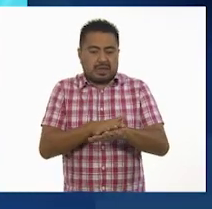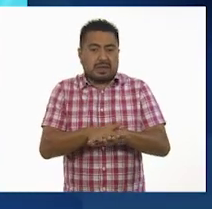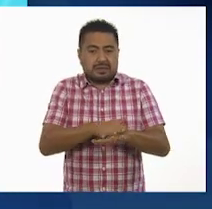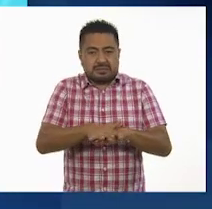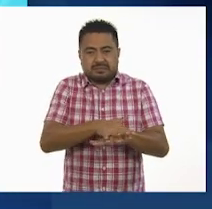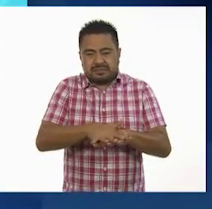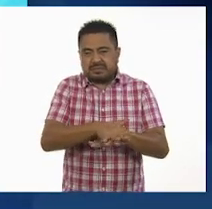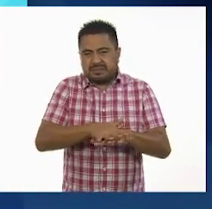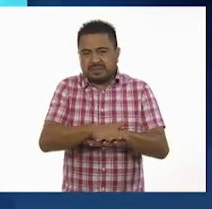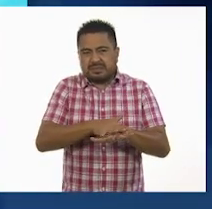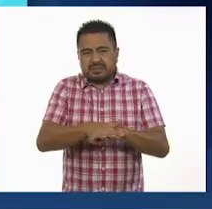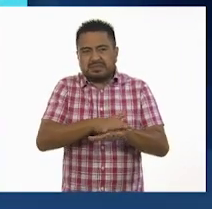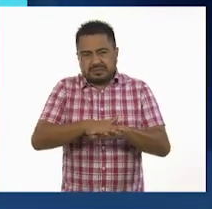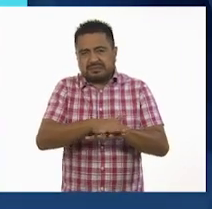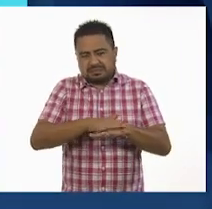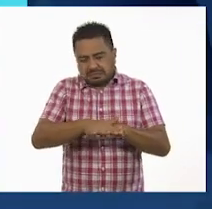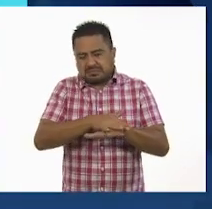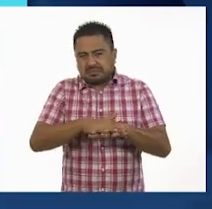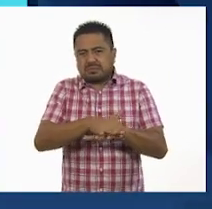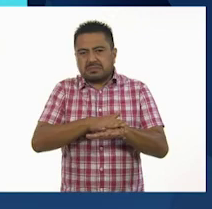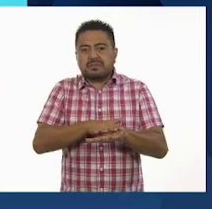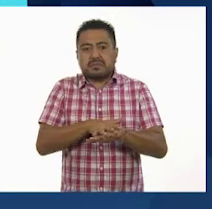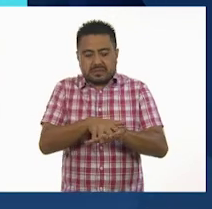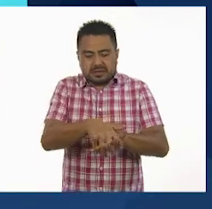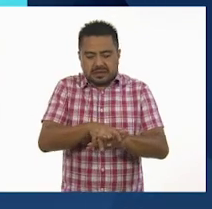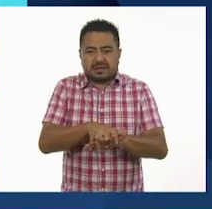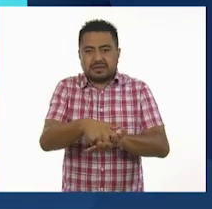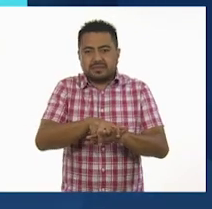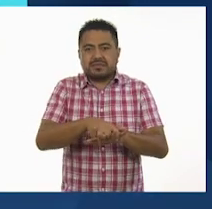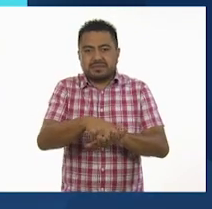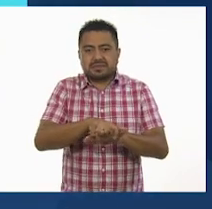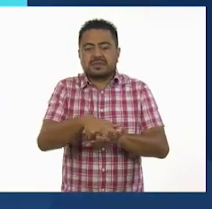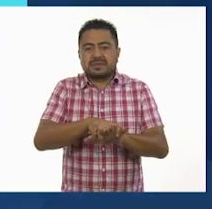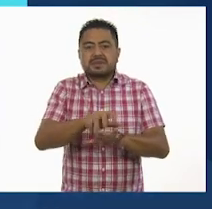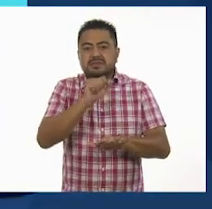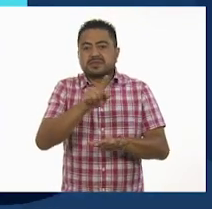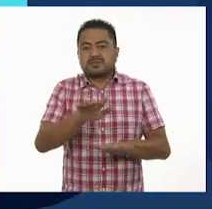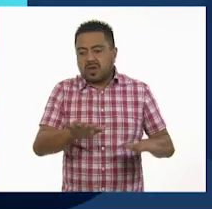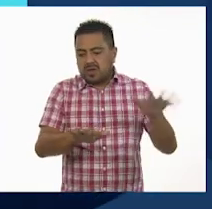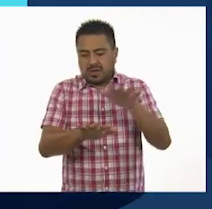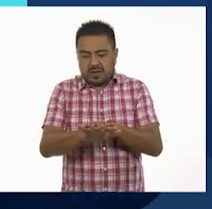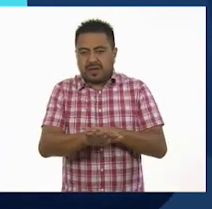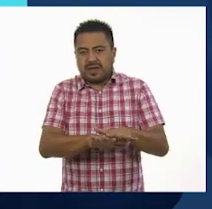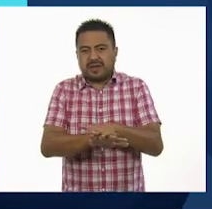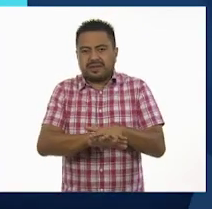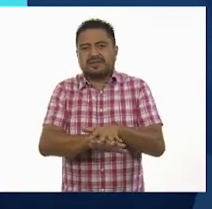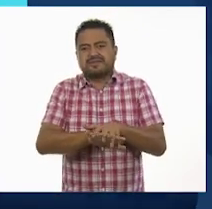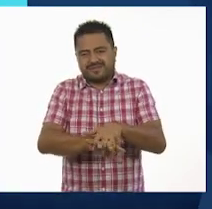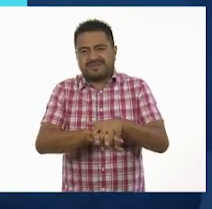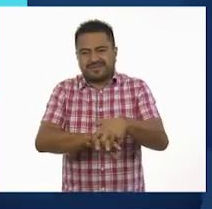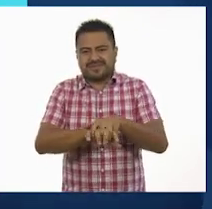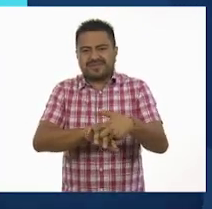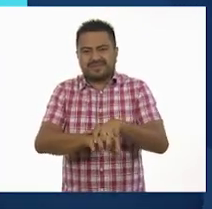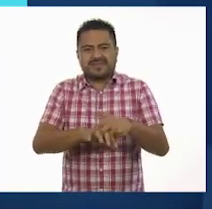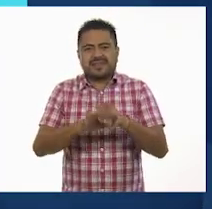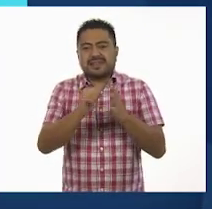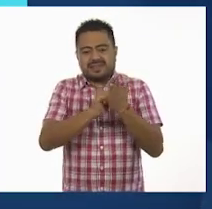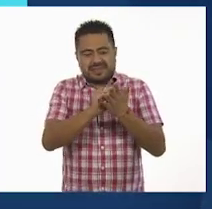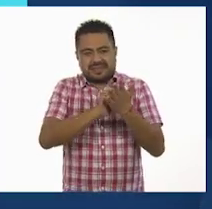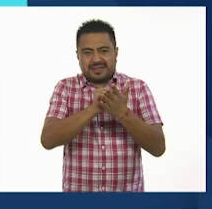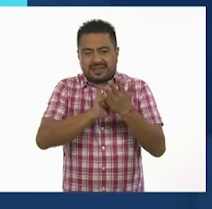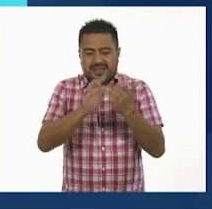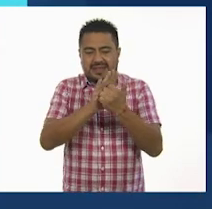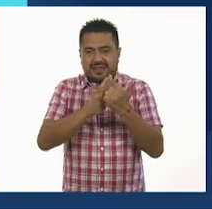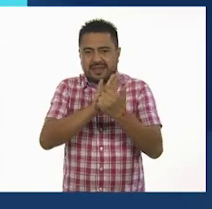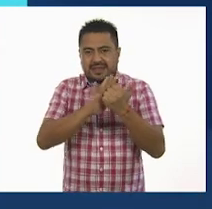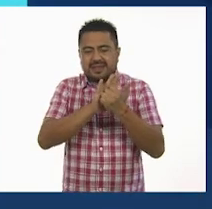la palma de una de tus manos contra el dorso de la otra, entrelazando los dedos. Repite lo mismo con la otra mano. Frota los dedos.